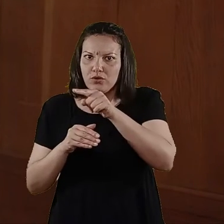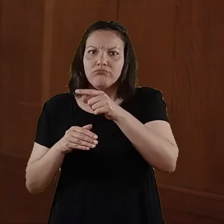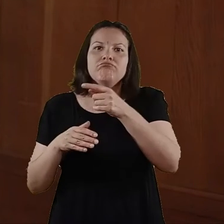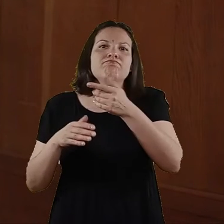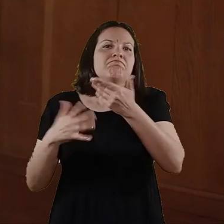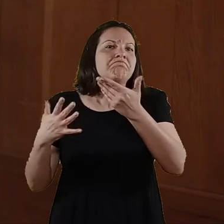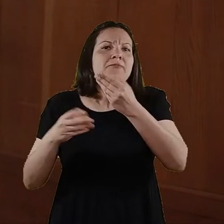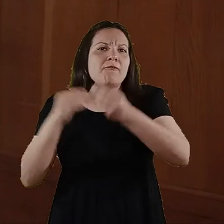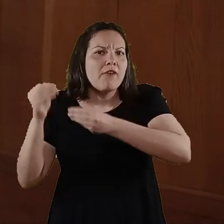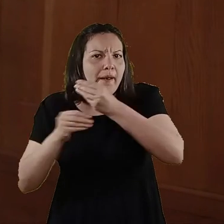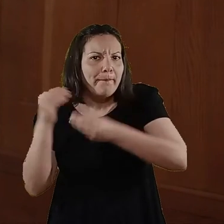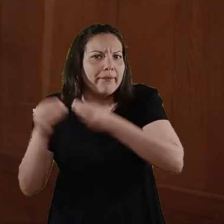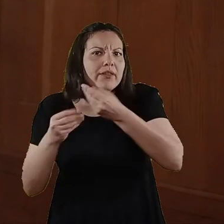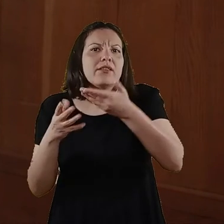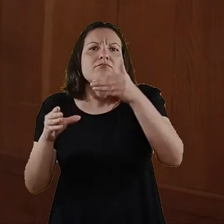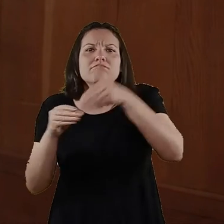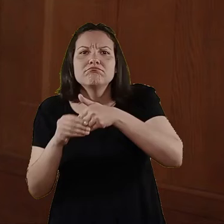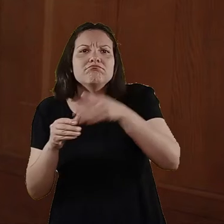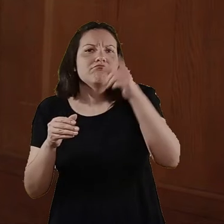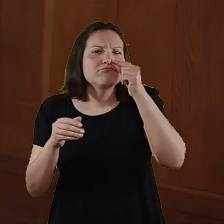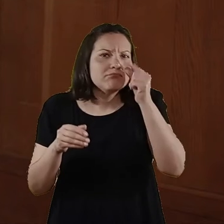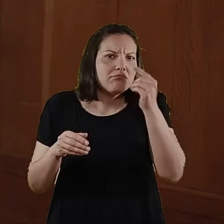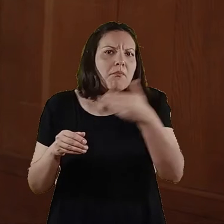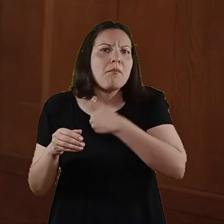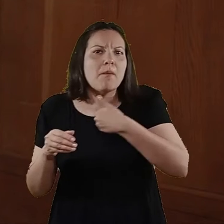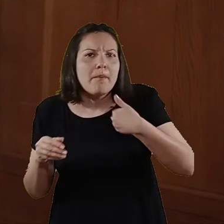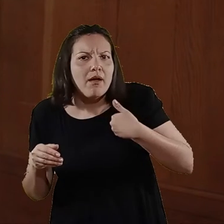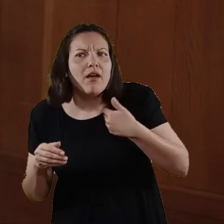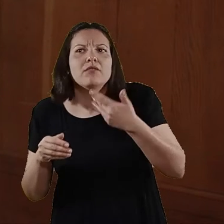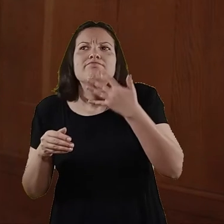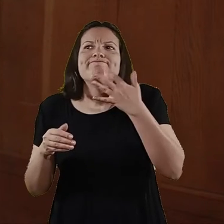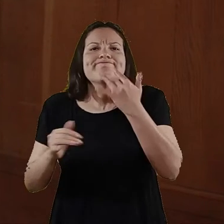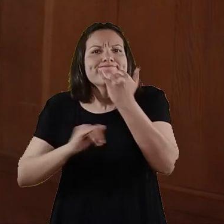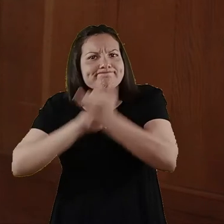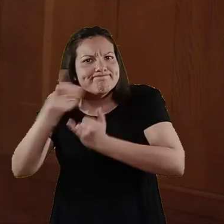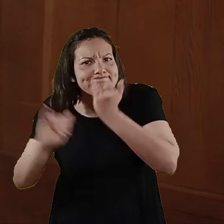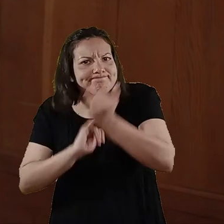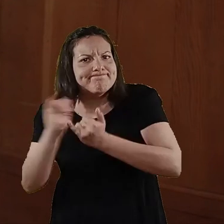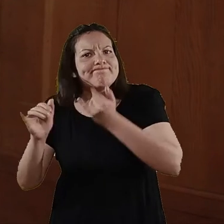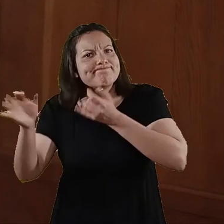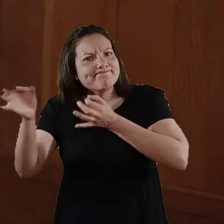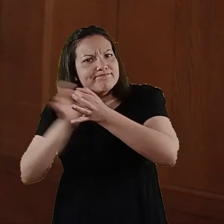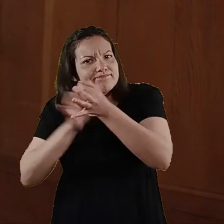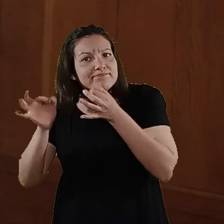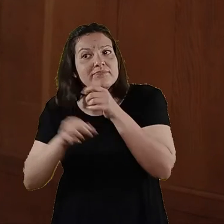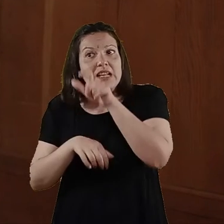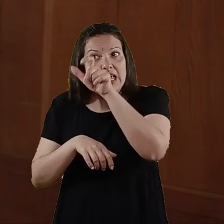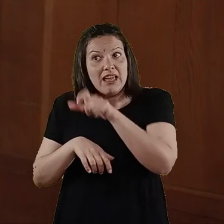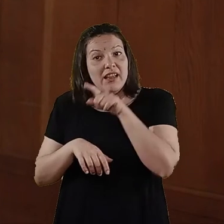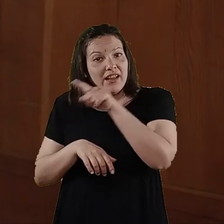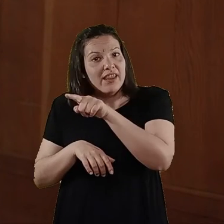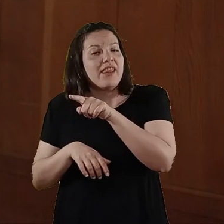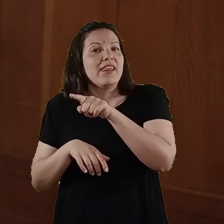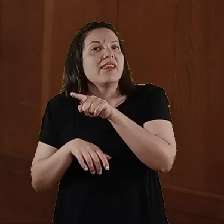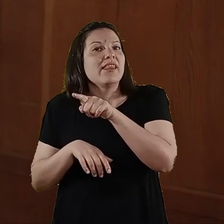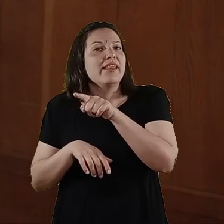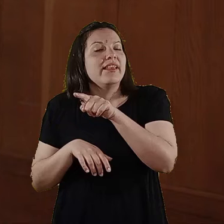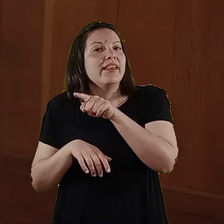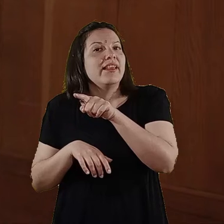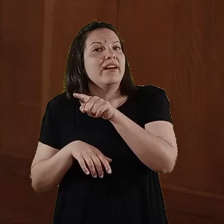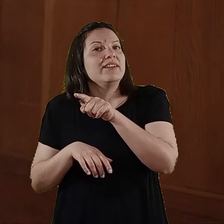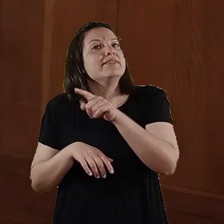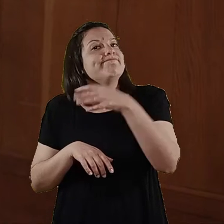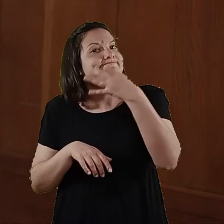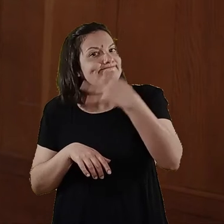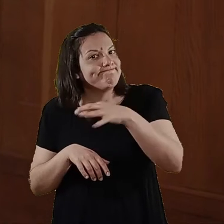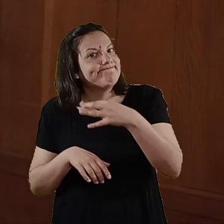ya sea en referente familiar, papá, mamá, poder dialogar. Ese referente familiar también tiene